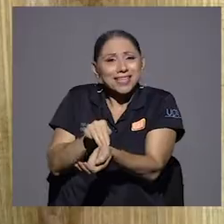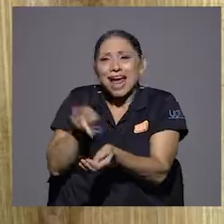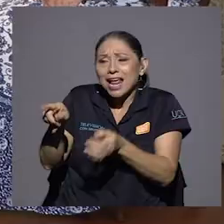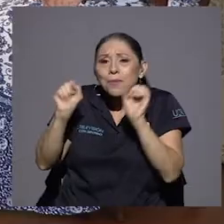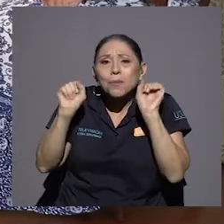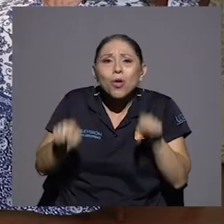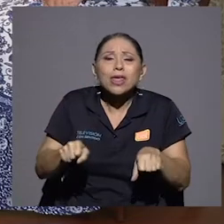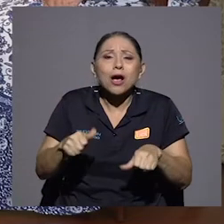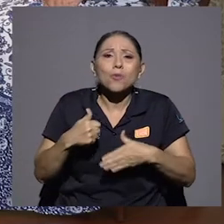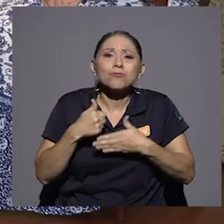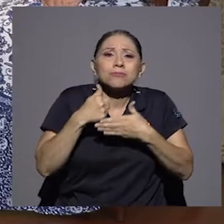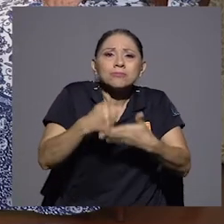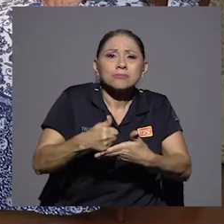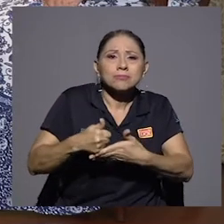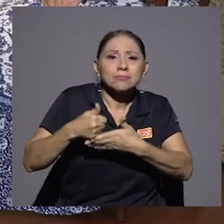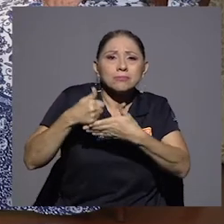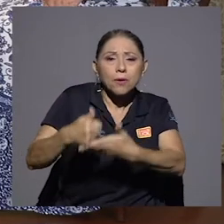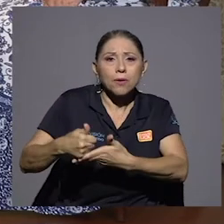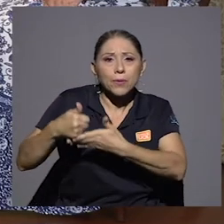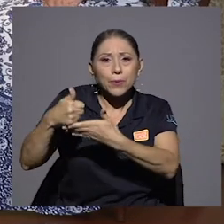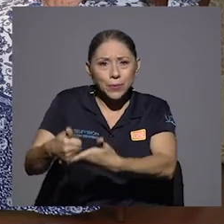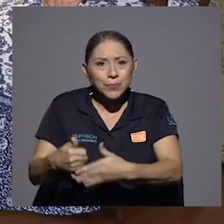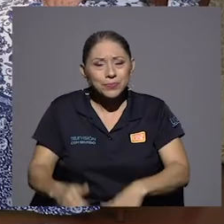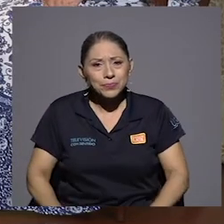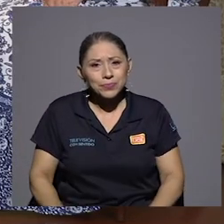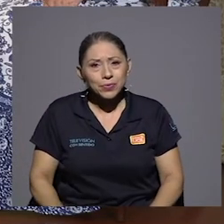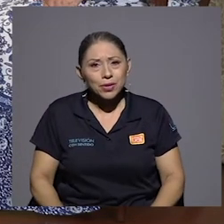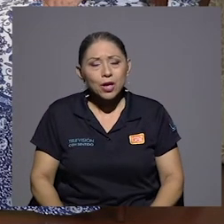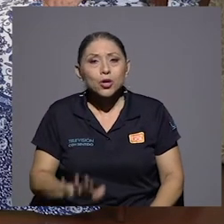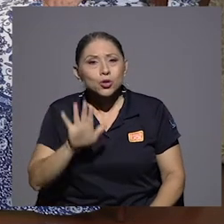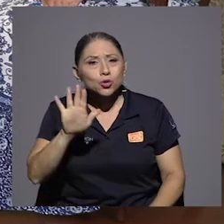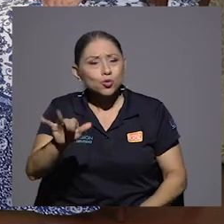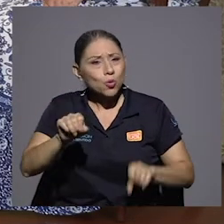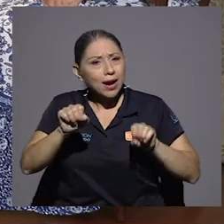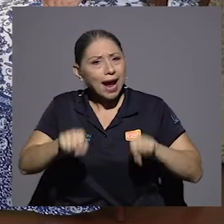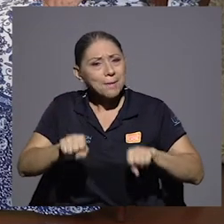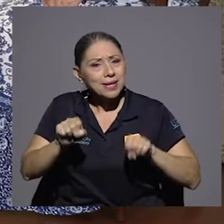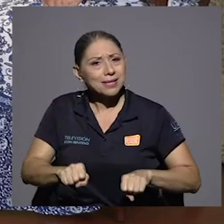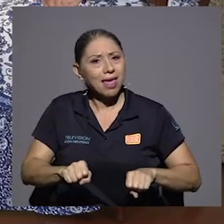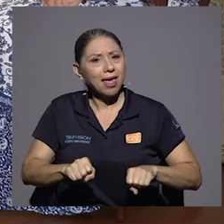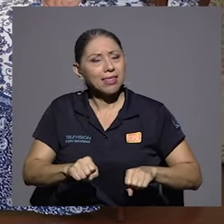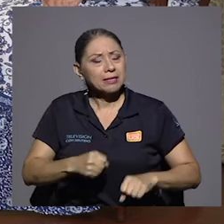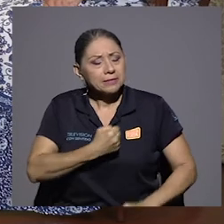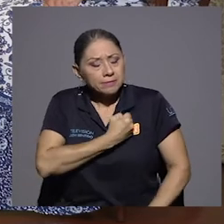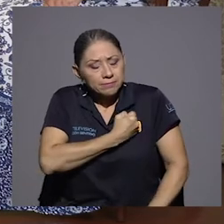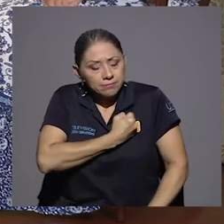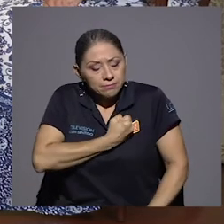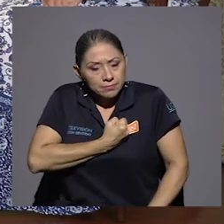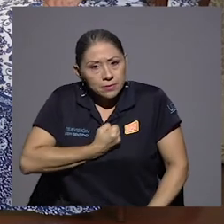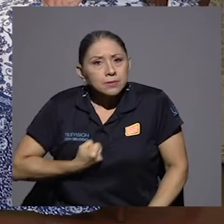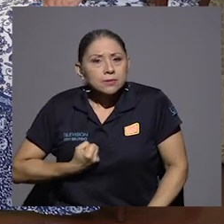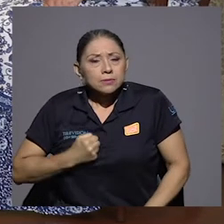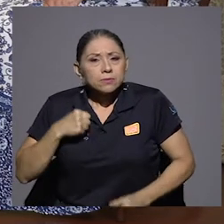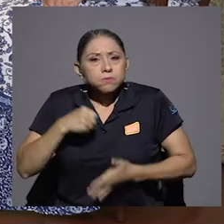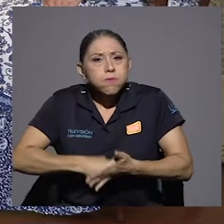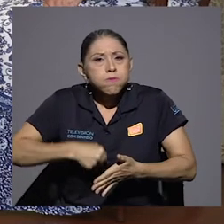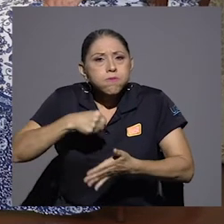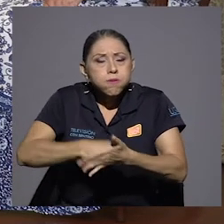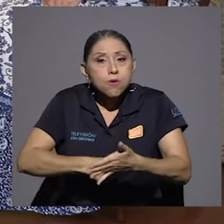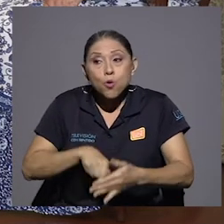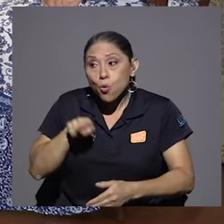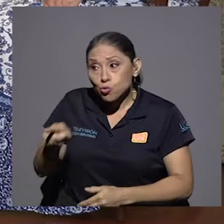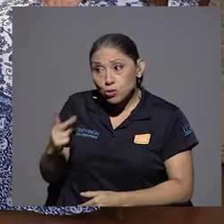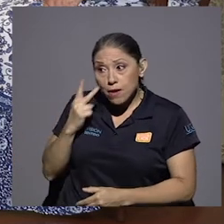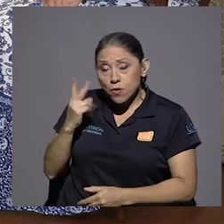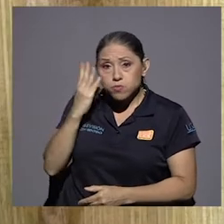Ese... esa... esa capacidad de entregarse, usted me decía que la vivenció mucho en la casa, no